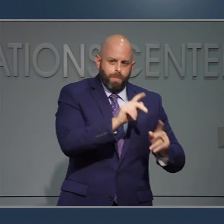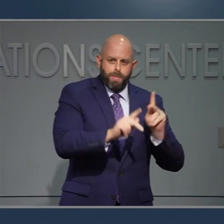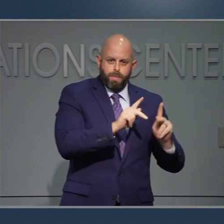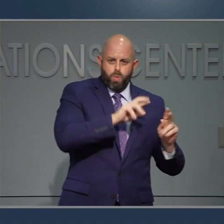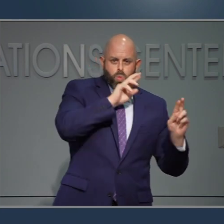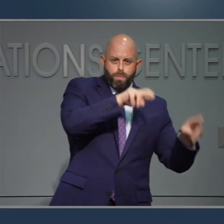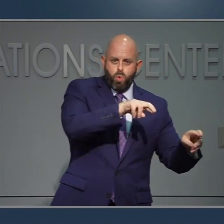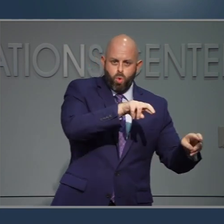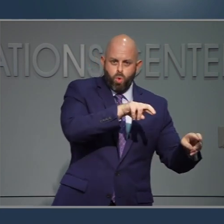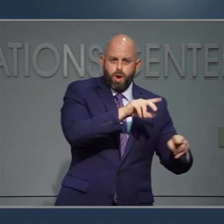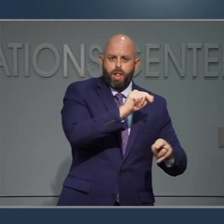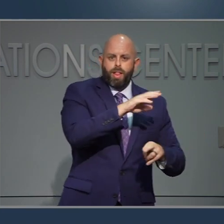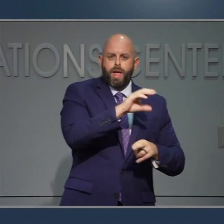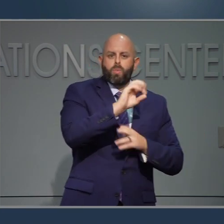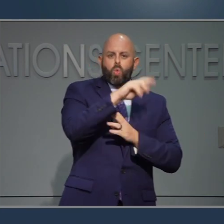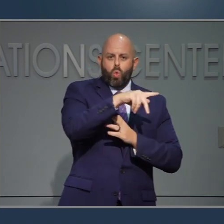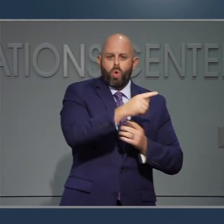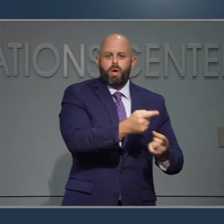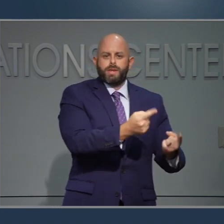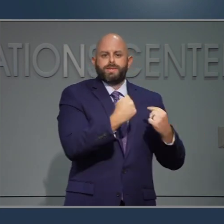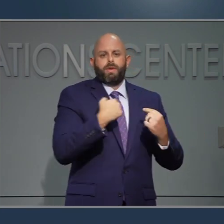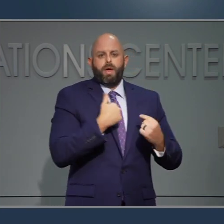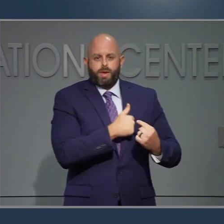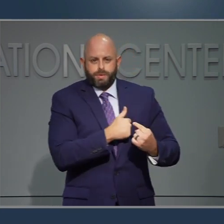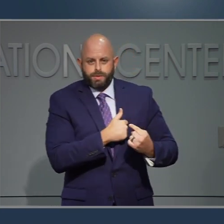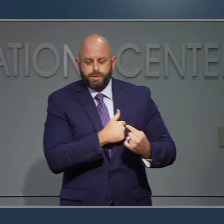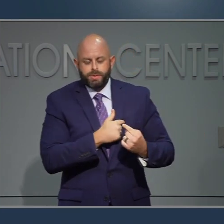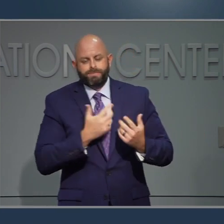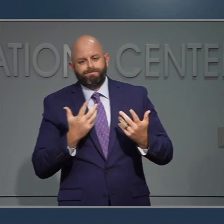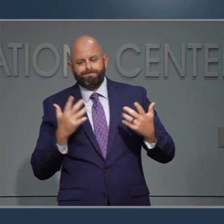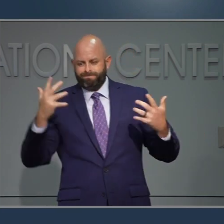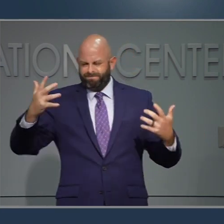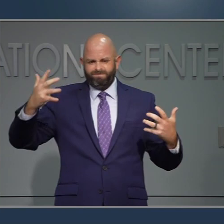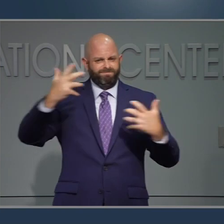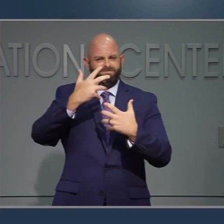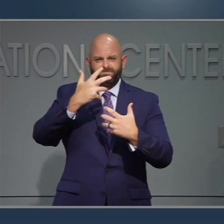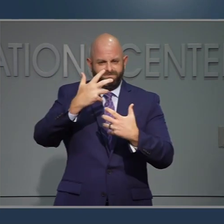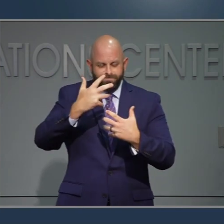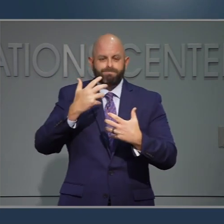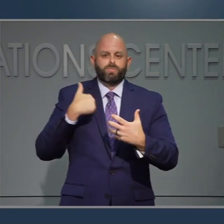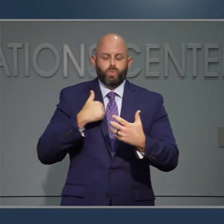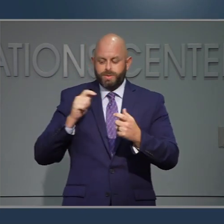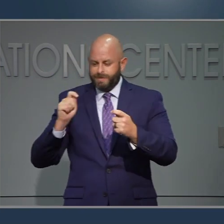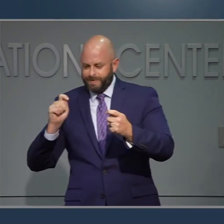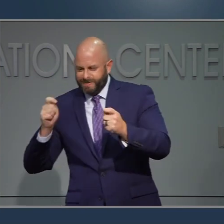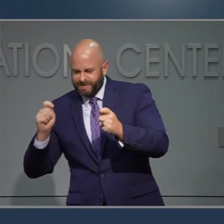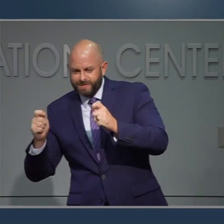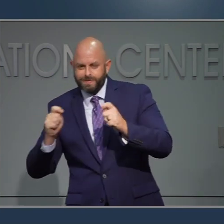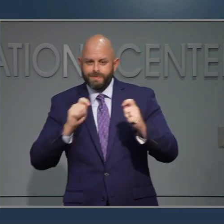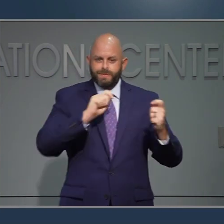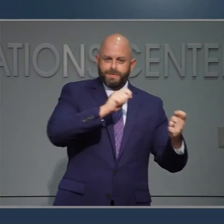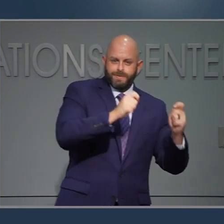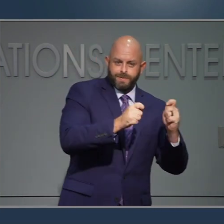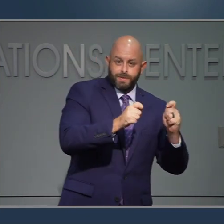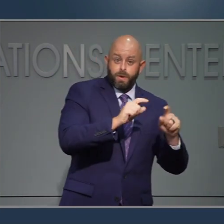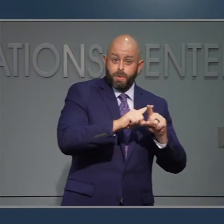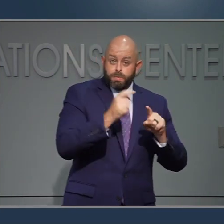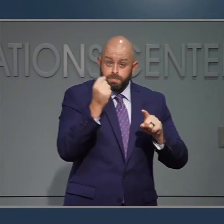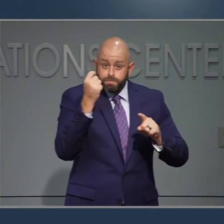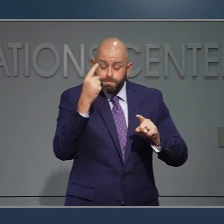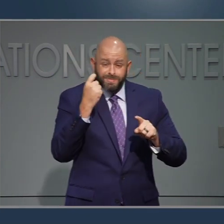electrónico de los datos de pruebas que presentó la por esta discrepancia en los datos. Los no tuvo ningún